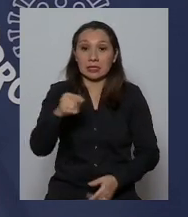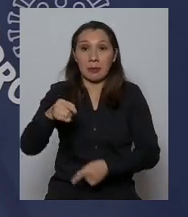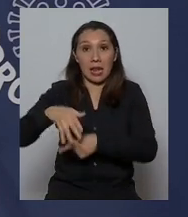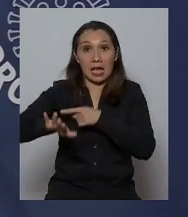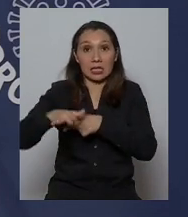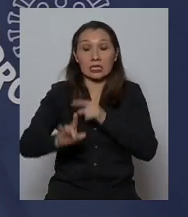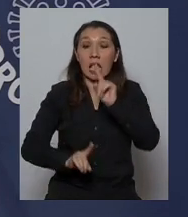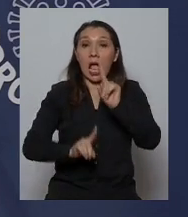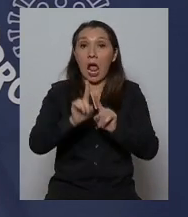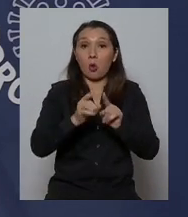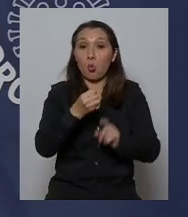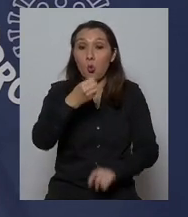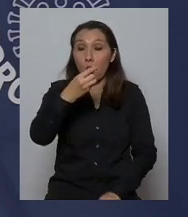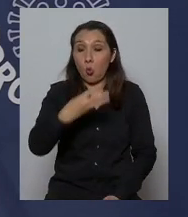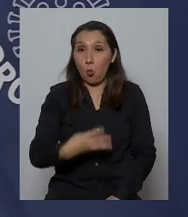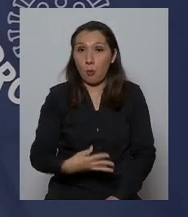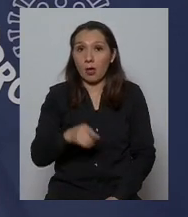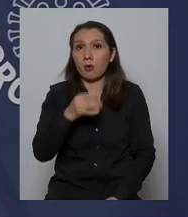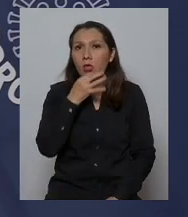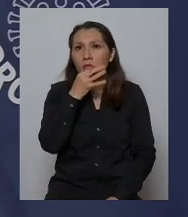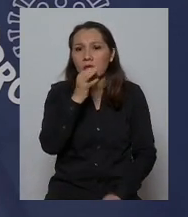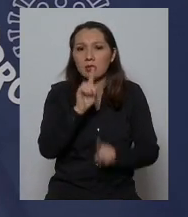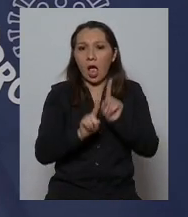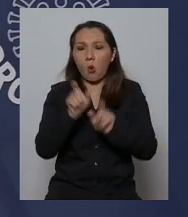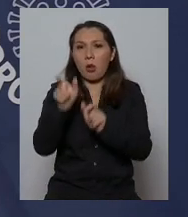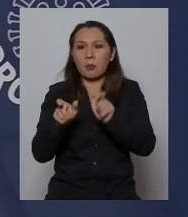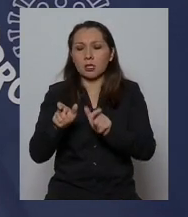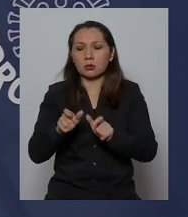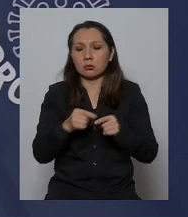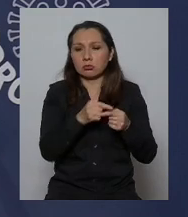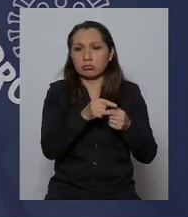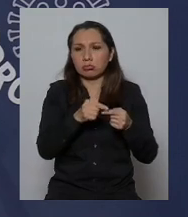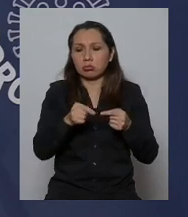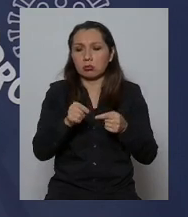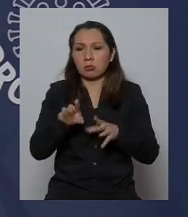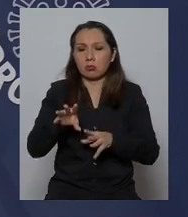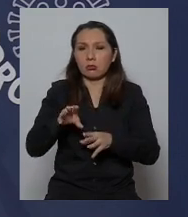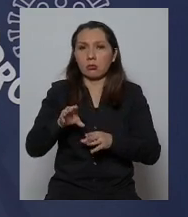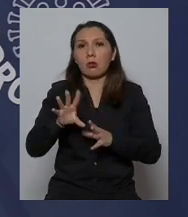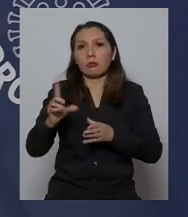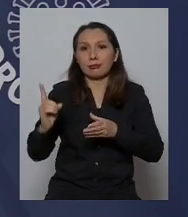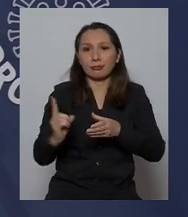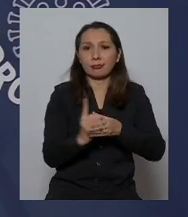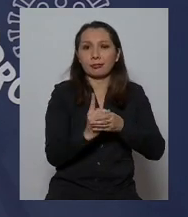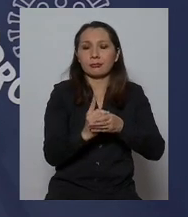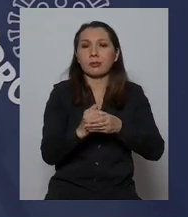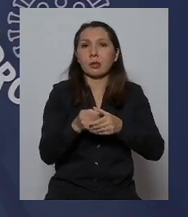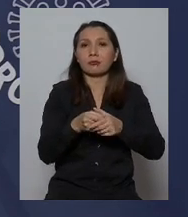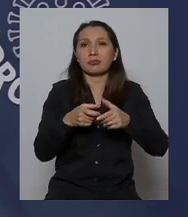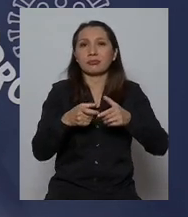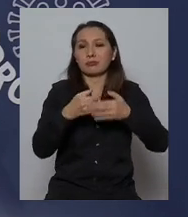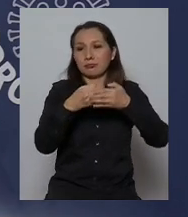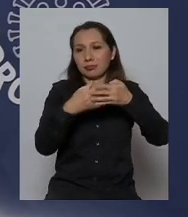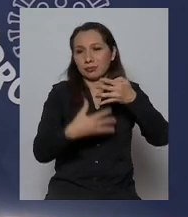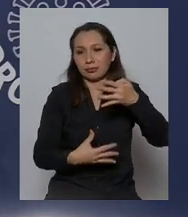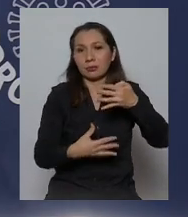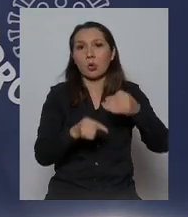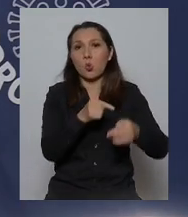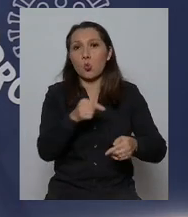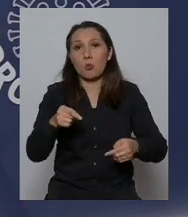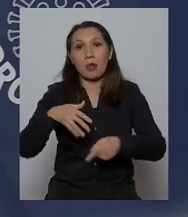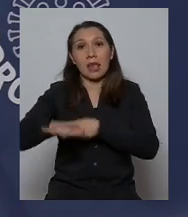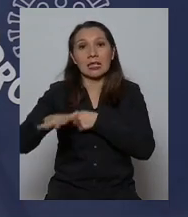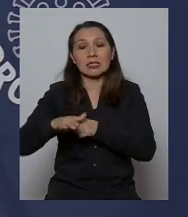algunos de esos números empiezan algunas de esas personas empiezan a incorporarse a la a la semana número